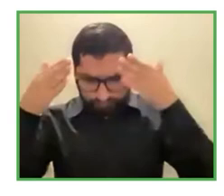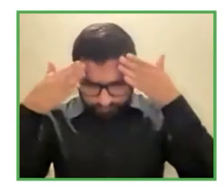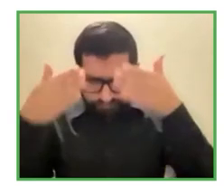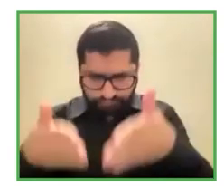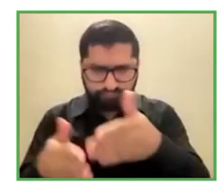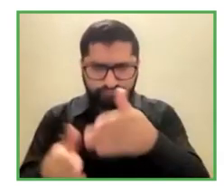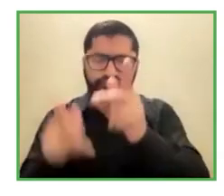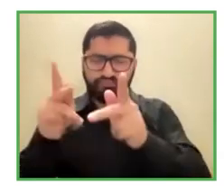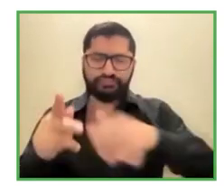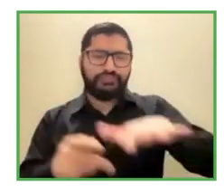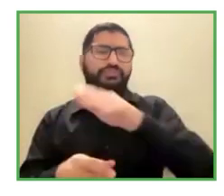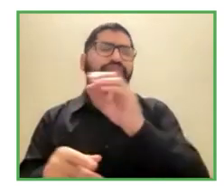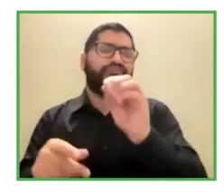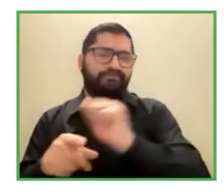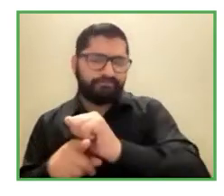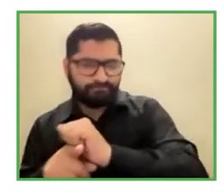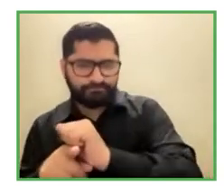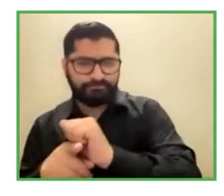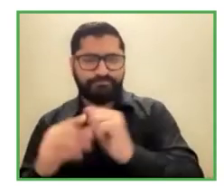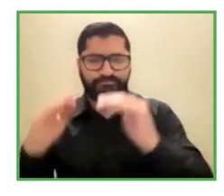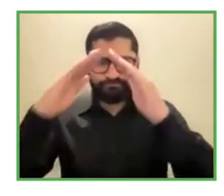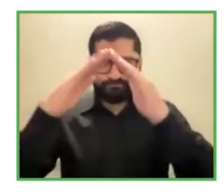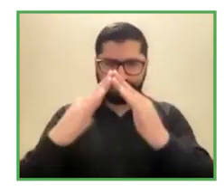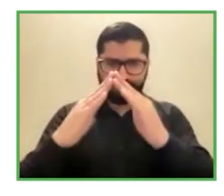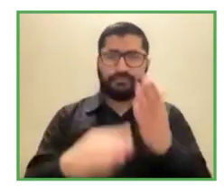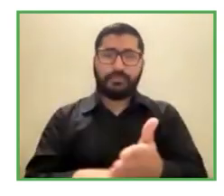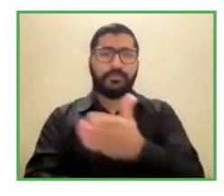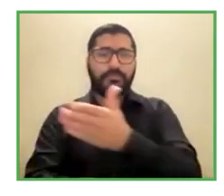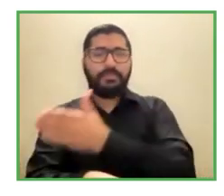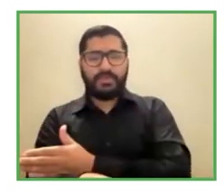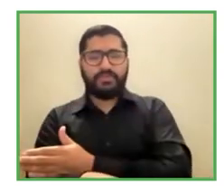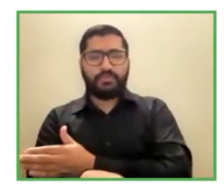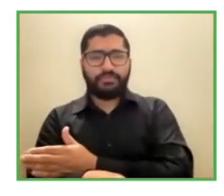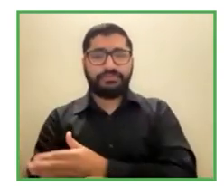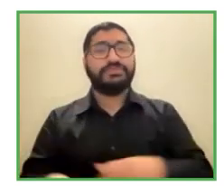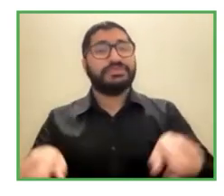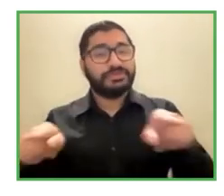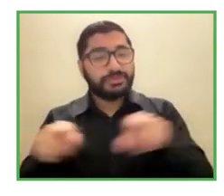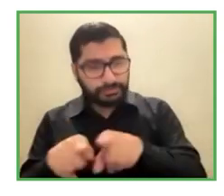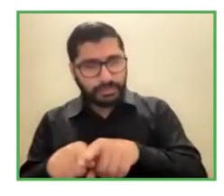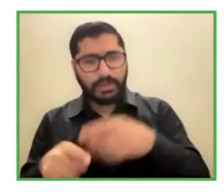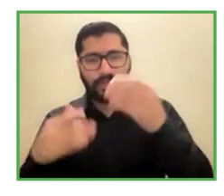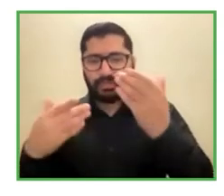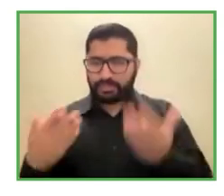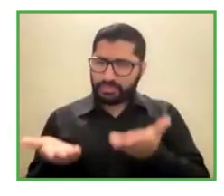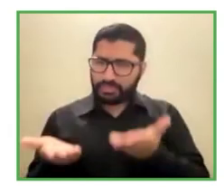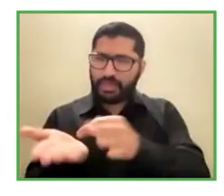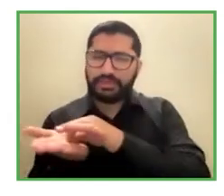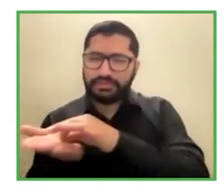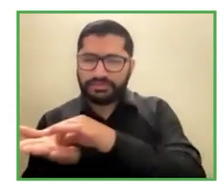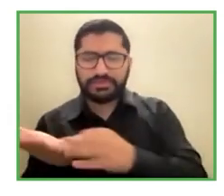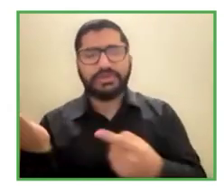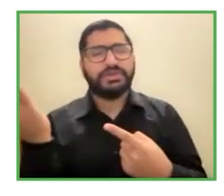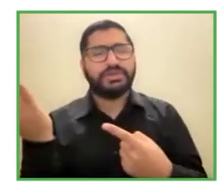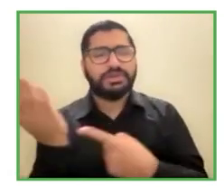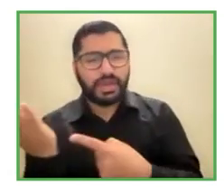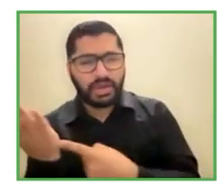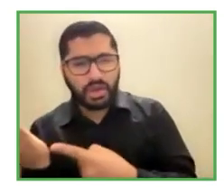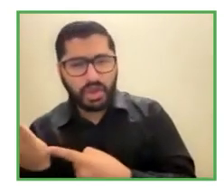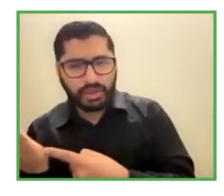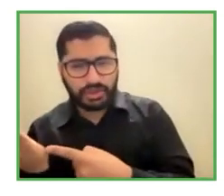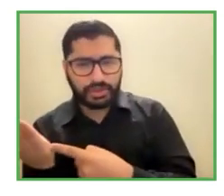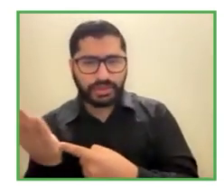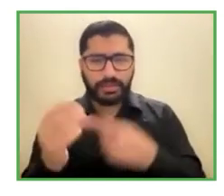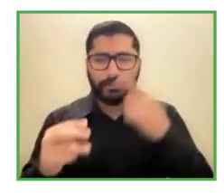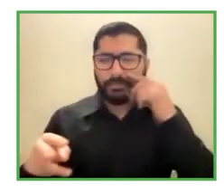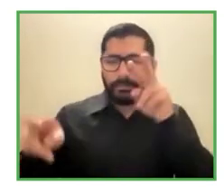años atrás y también entregamos servicios de soporte como soporte de TI gestión de bases de datos programación desarrollo